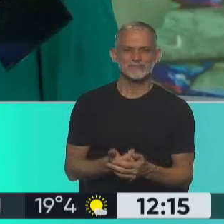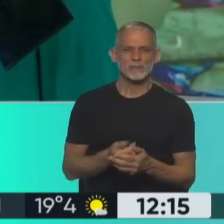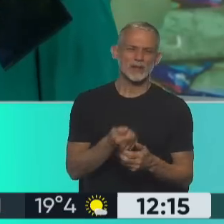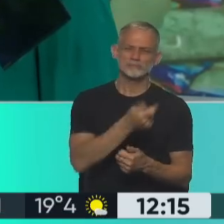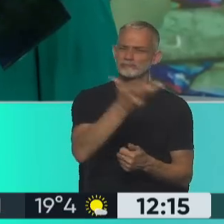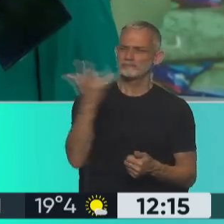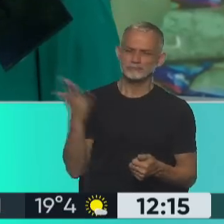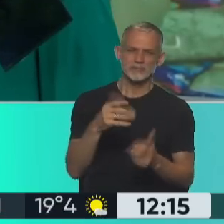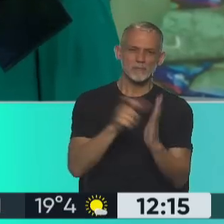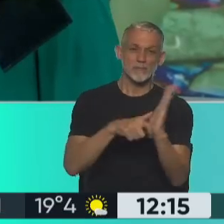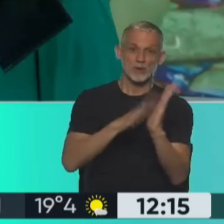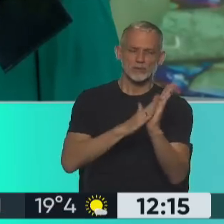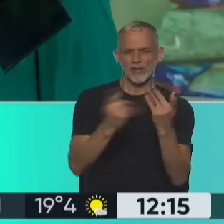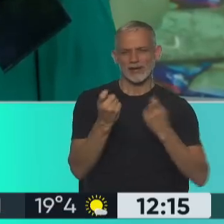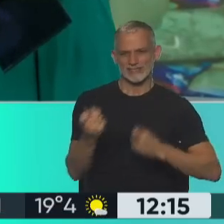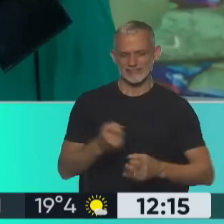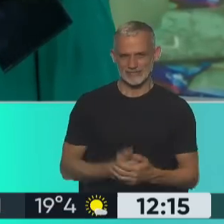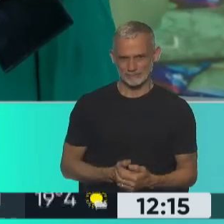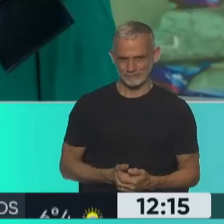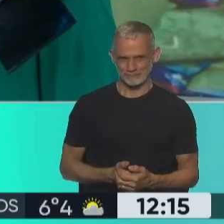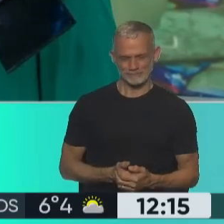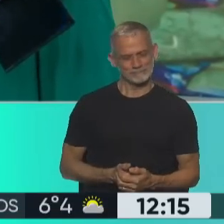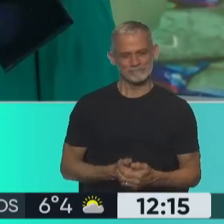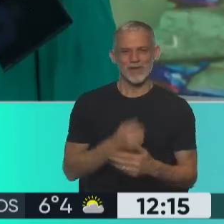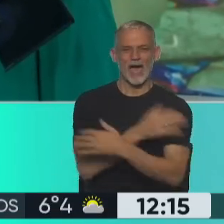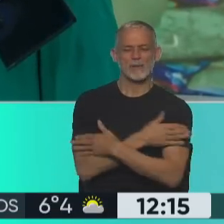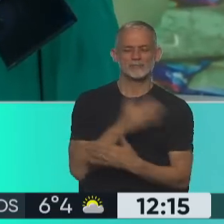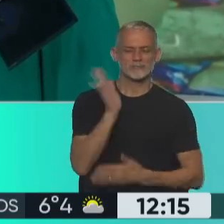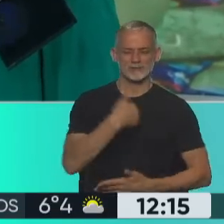de monotributistas que le hace falta y mucho. Muchas gracias. Un abrazo grande para todos. Bien.